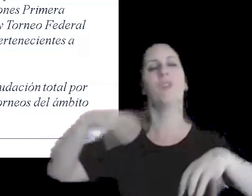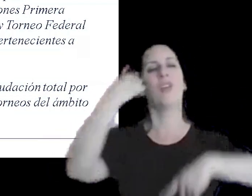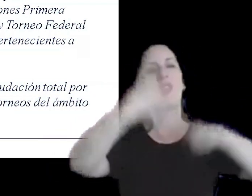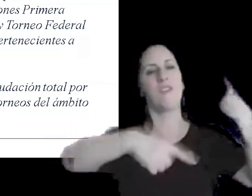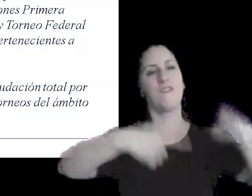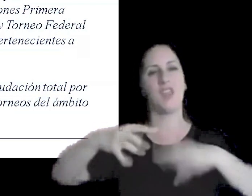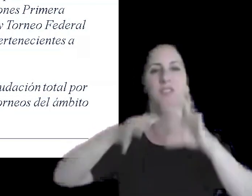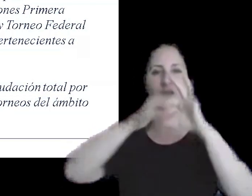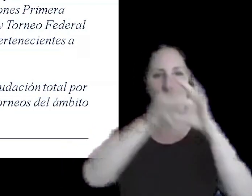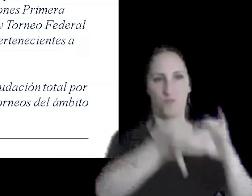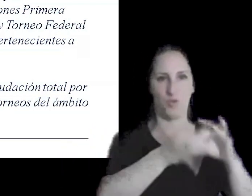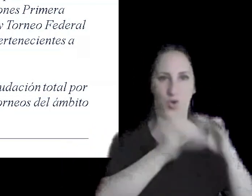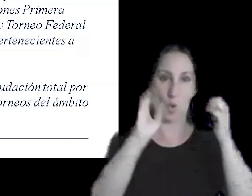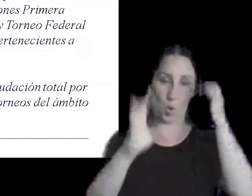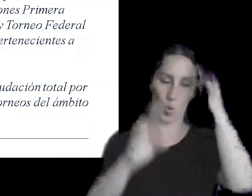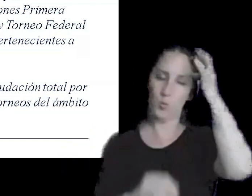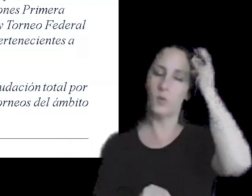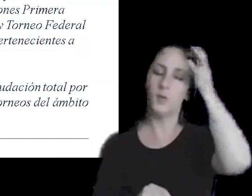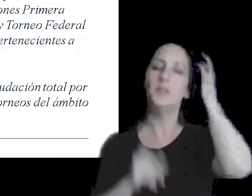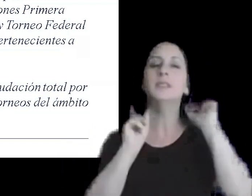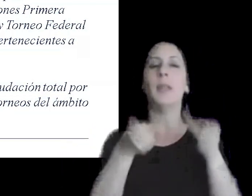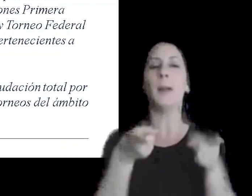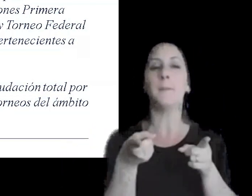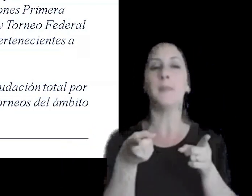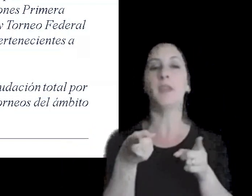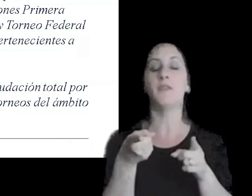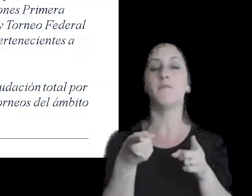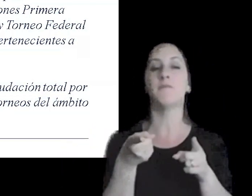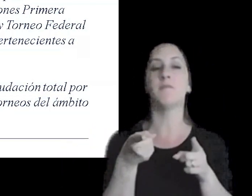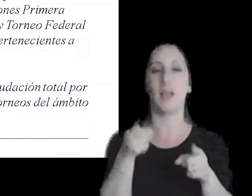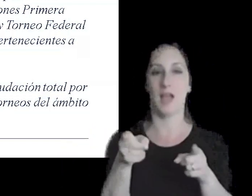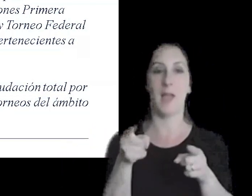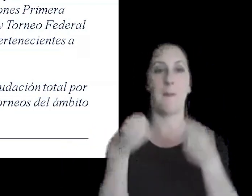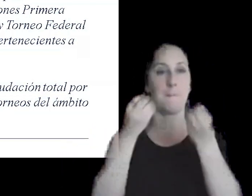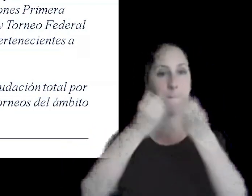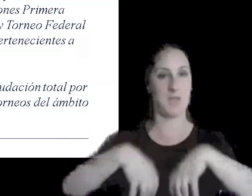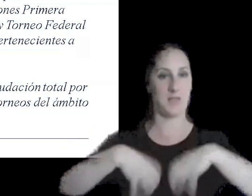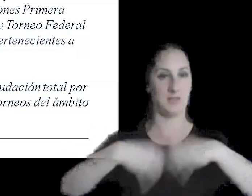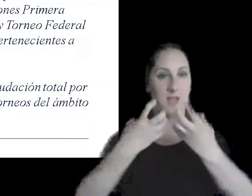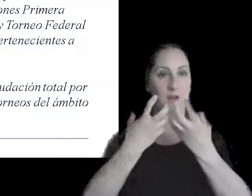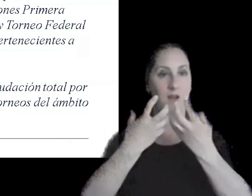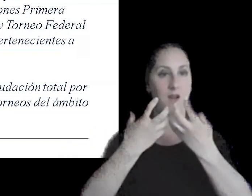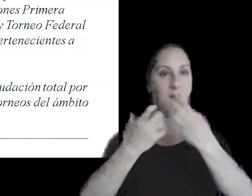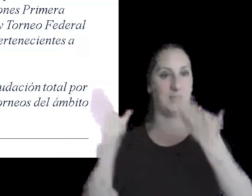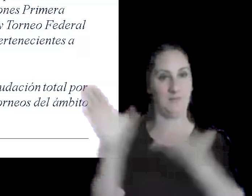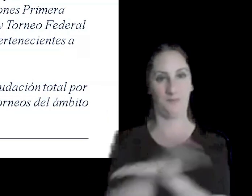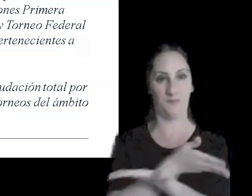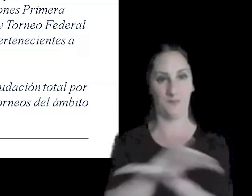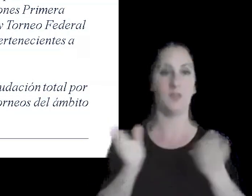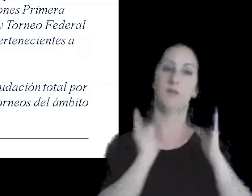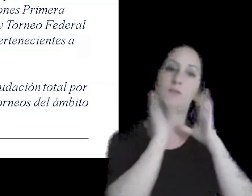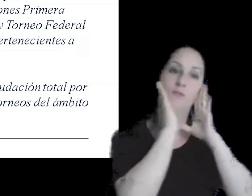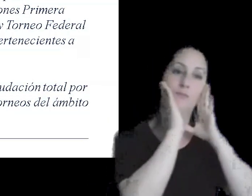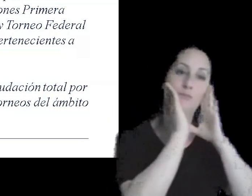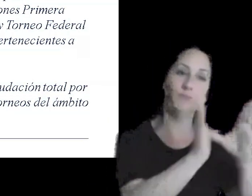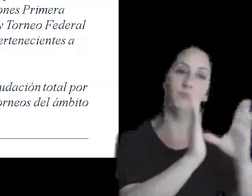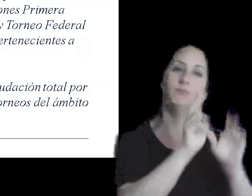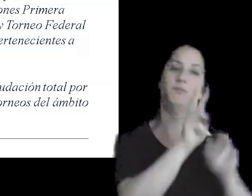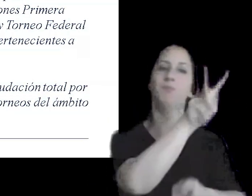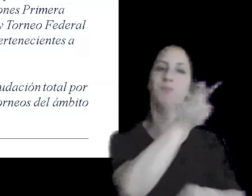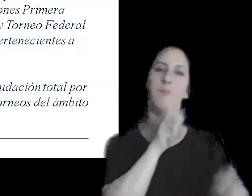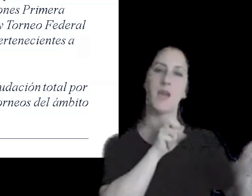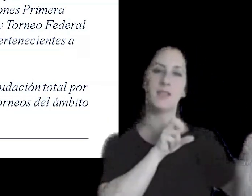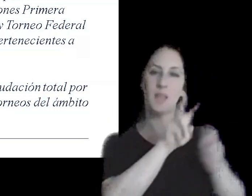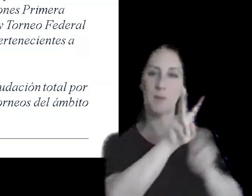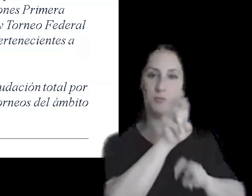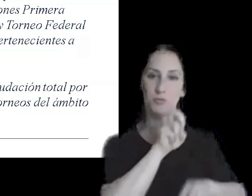entidades están sujetos y acá se divide porque un sector va a estar sujeto a percepción y